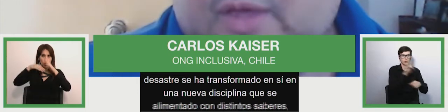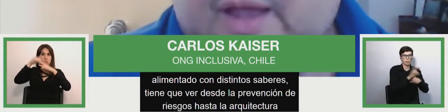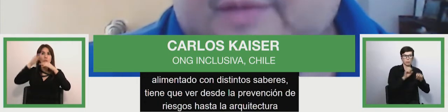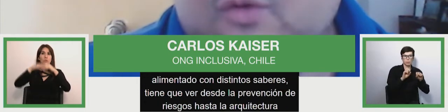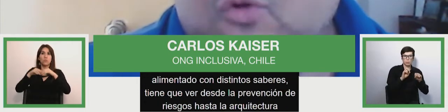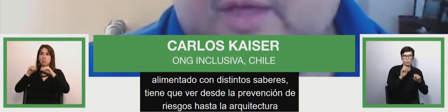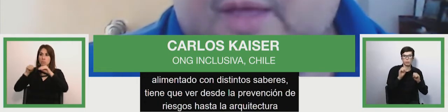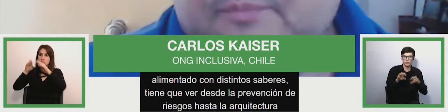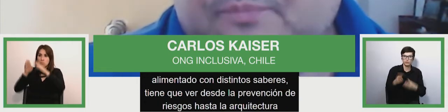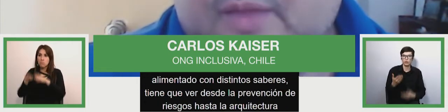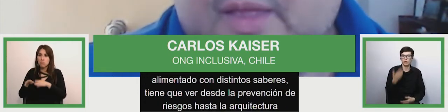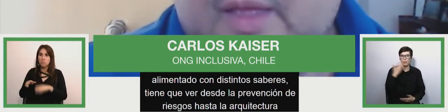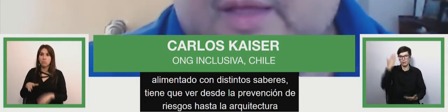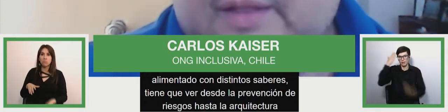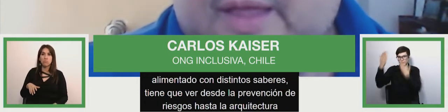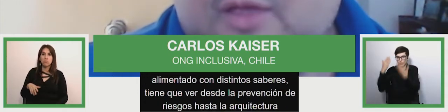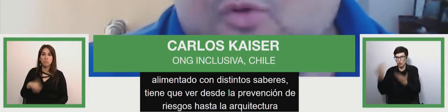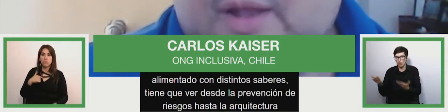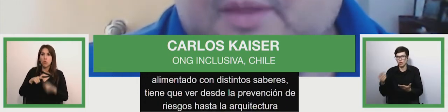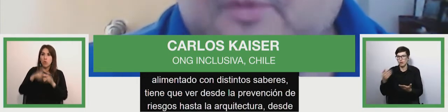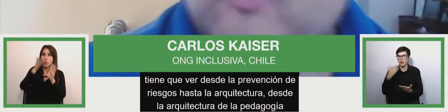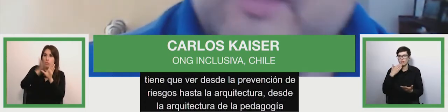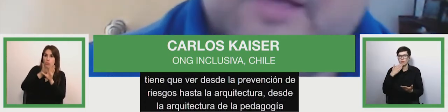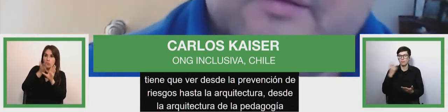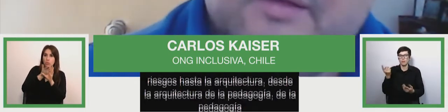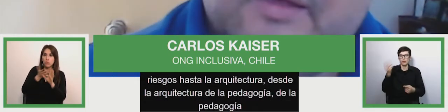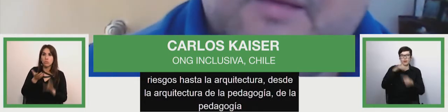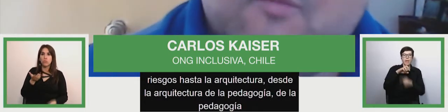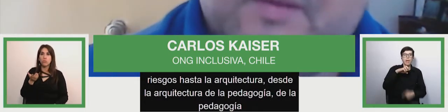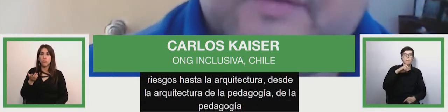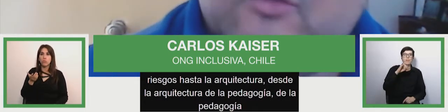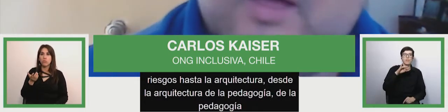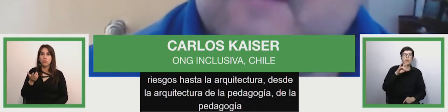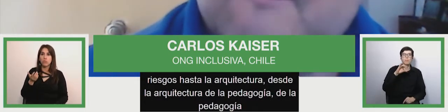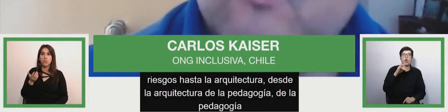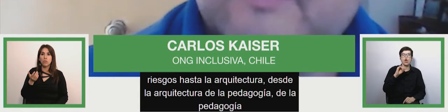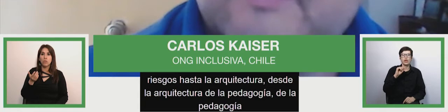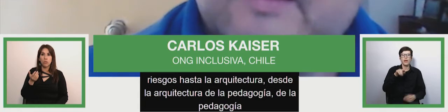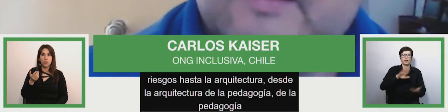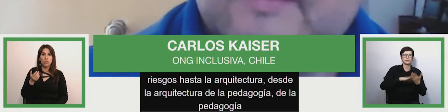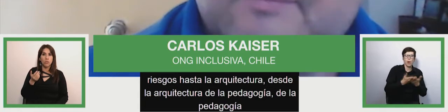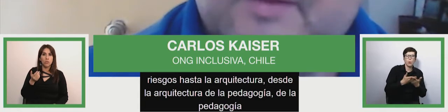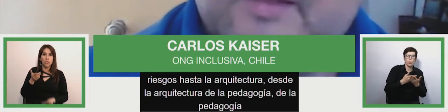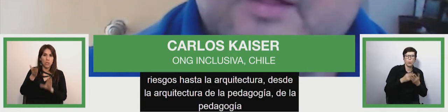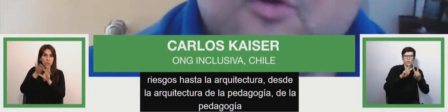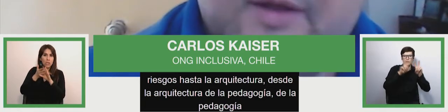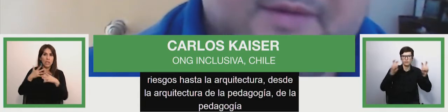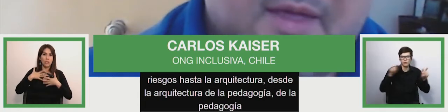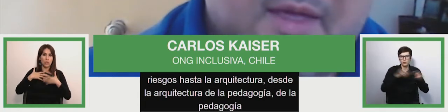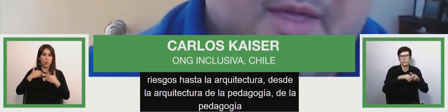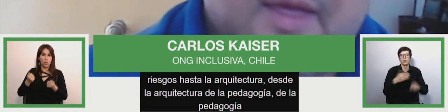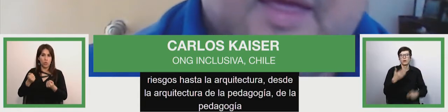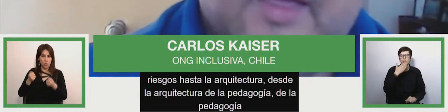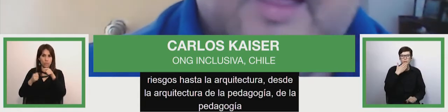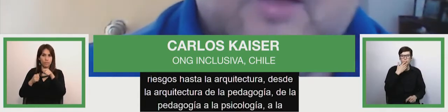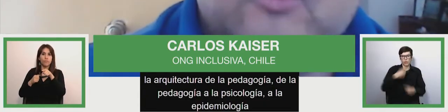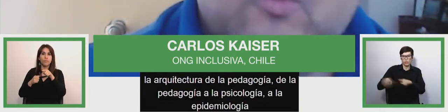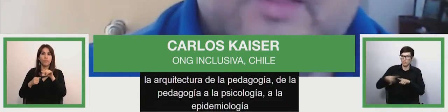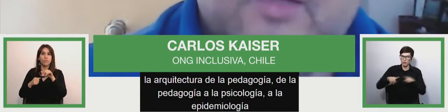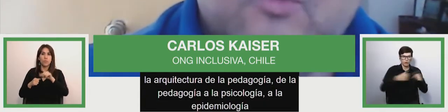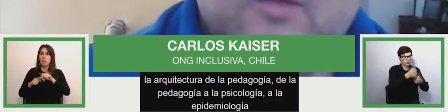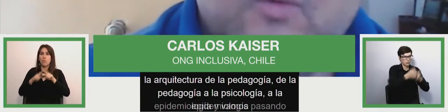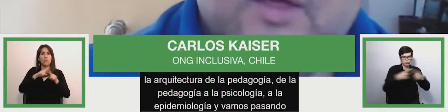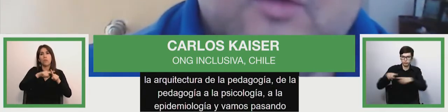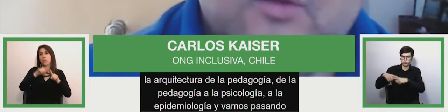pedagogía a la psicología de ello a la epidemiología y vamos pasando a muchas distintas disciplinas y roles el